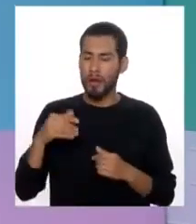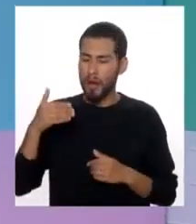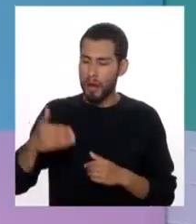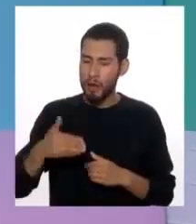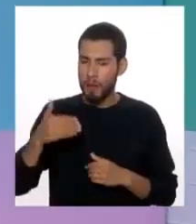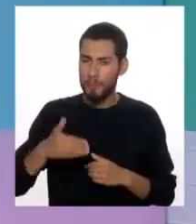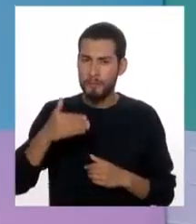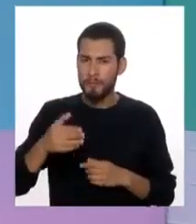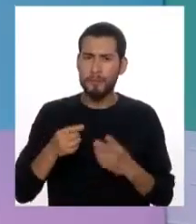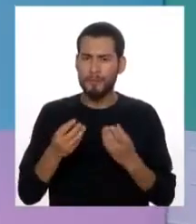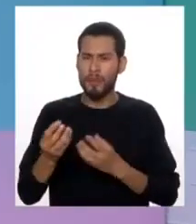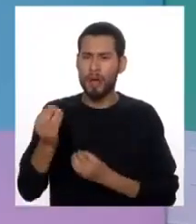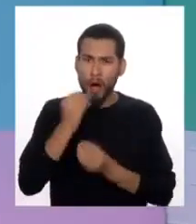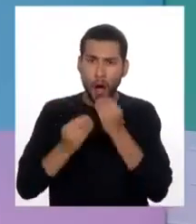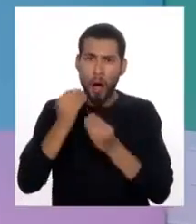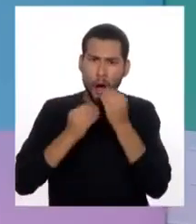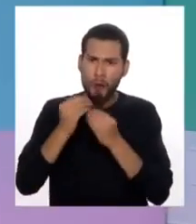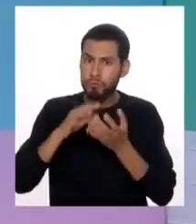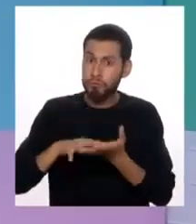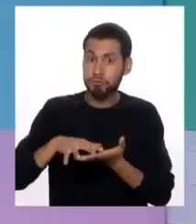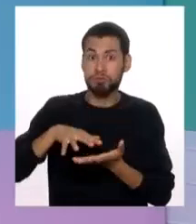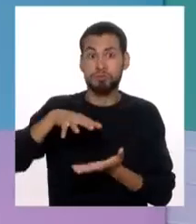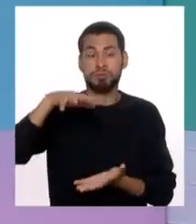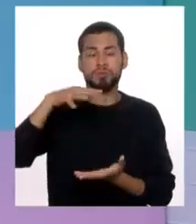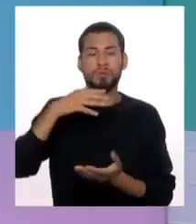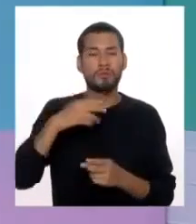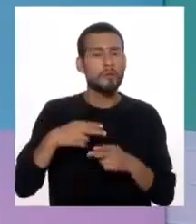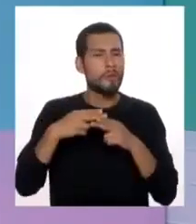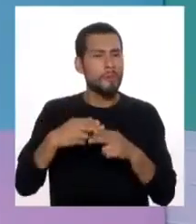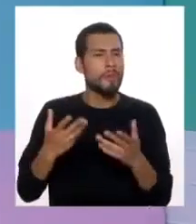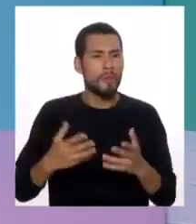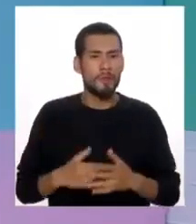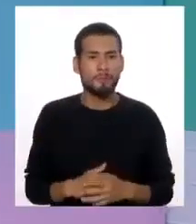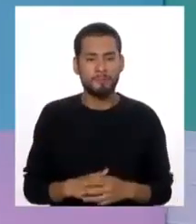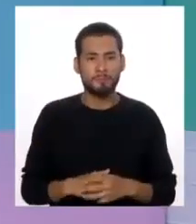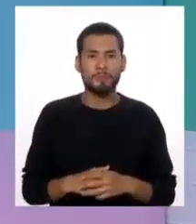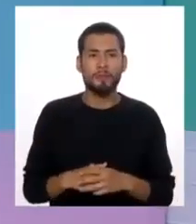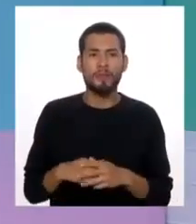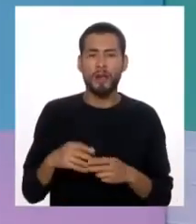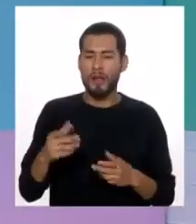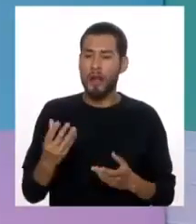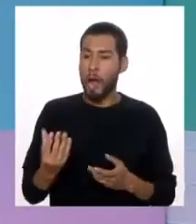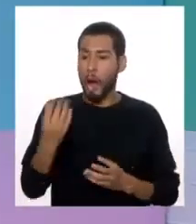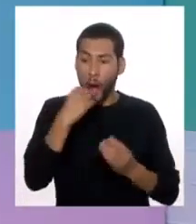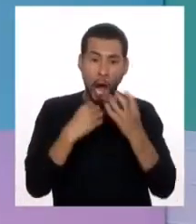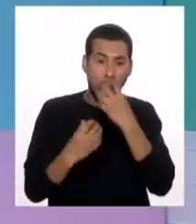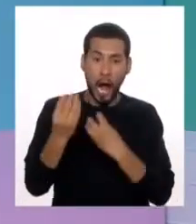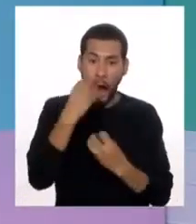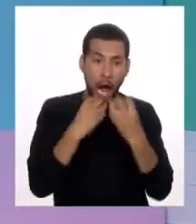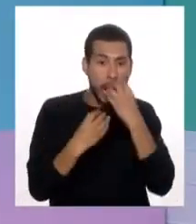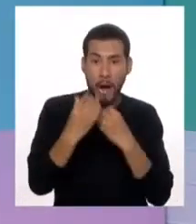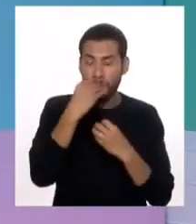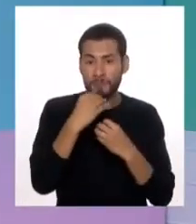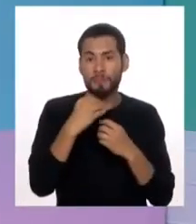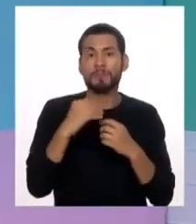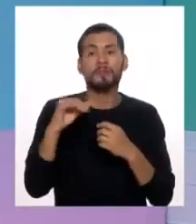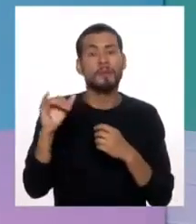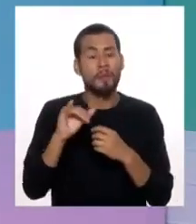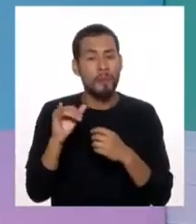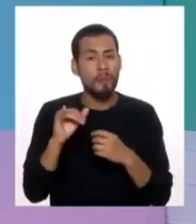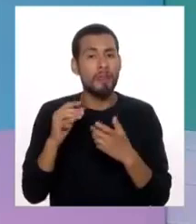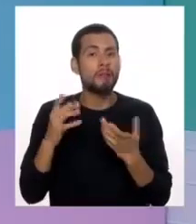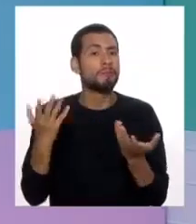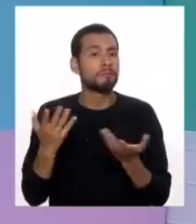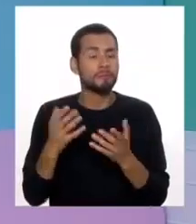de gran ingesta de comida, lo que coloquialmente se llama atracones. Y a esto está sumado también una